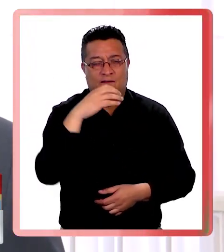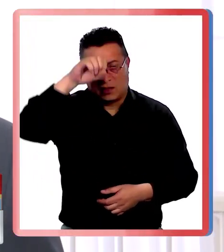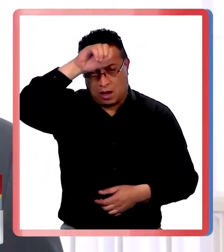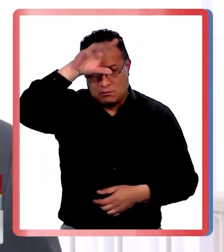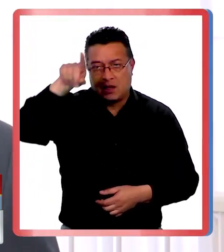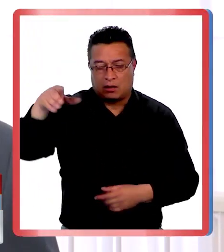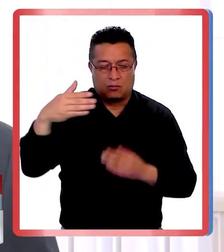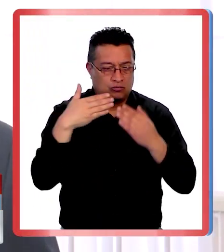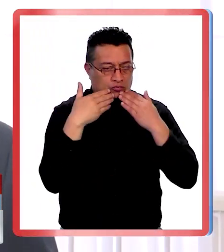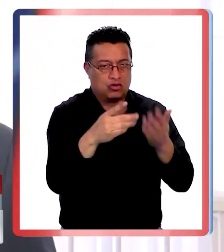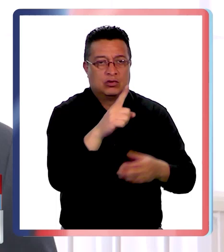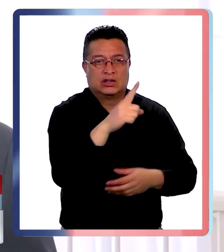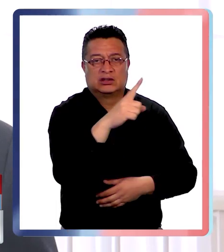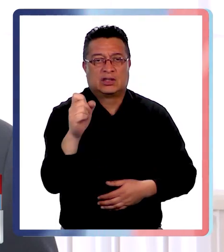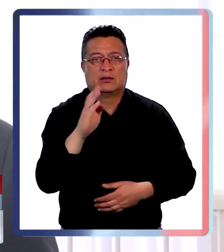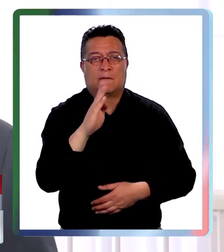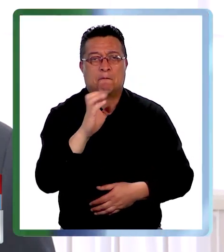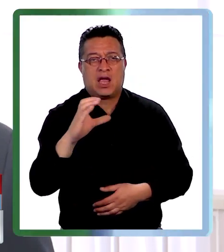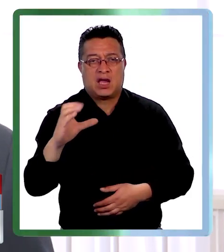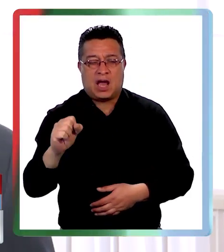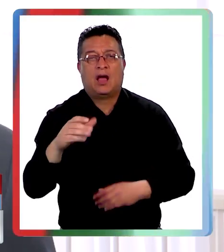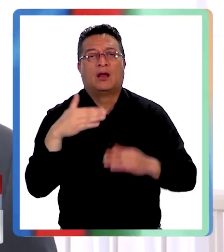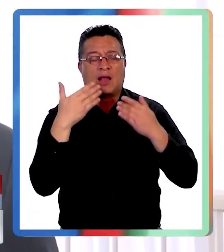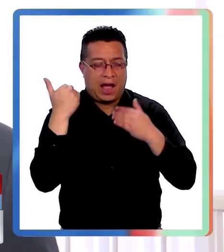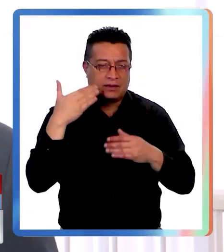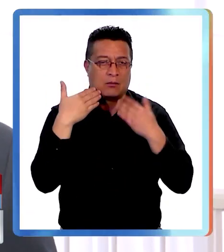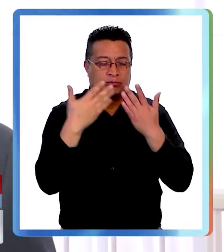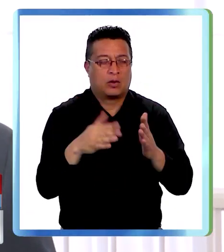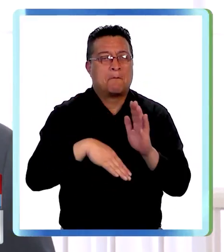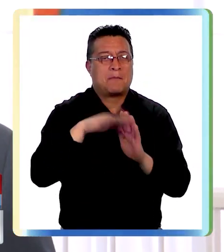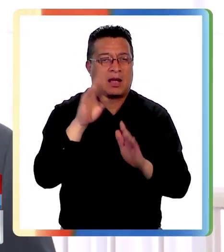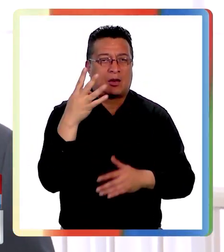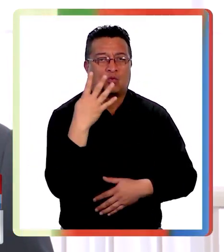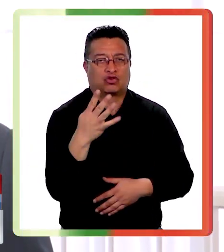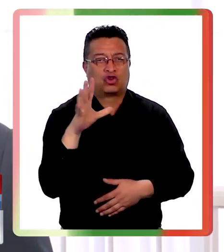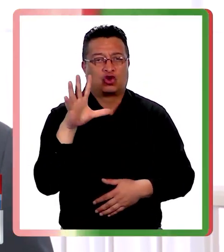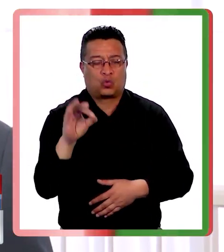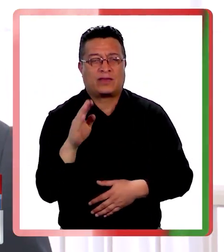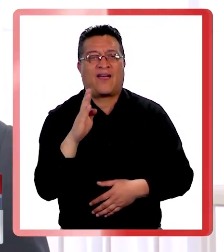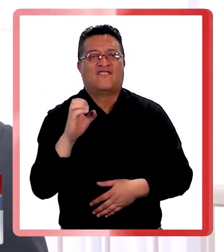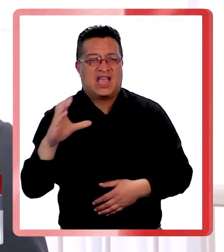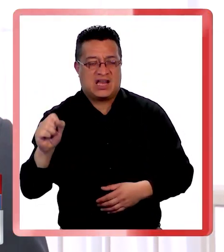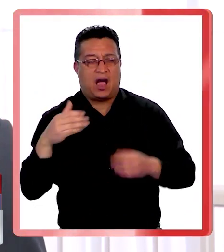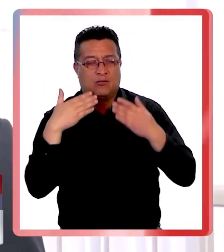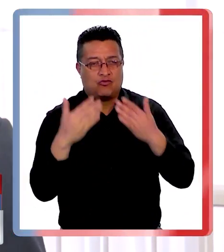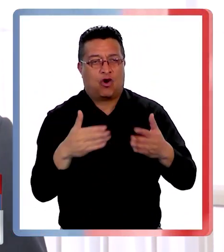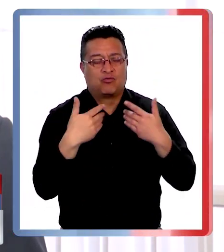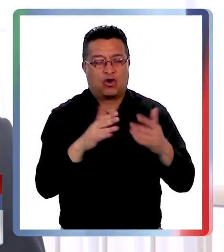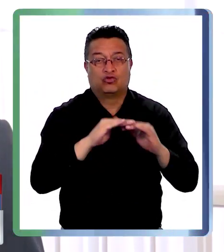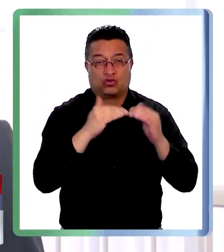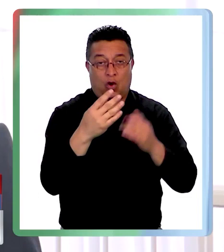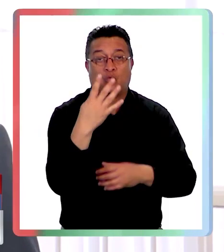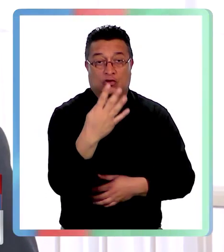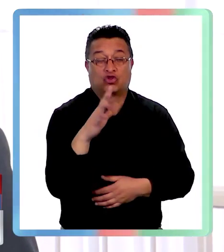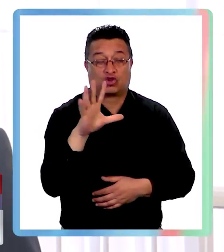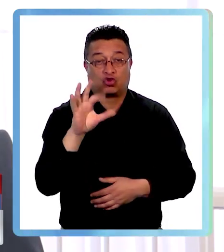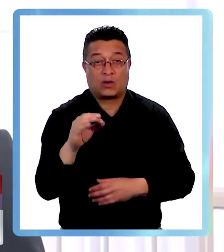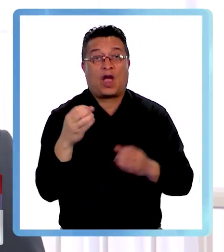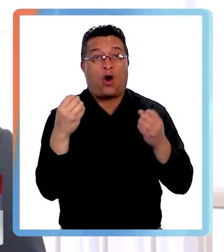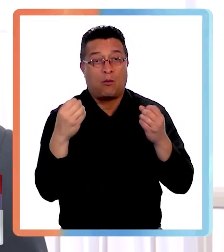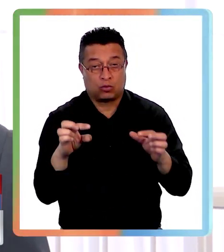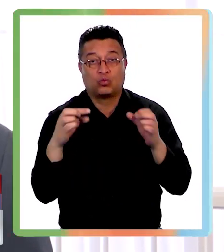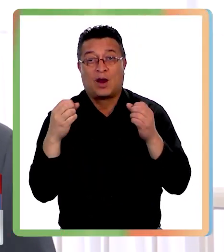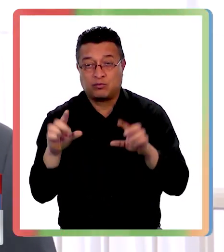Antofagasta Minerals entregando 100 becas, anteriormente han entregado más de 450 becas, que son 450